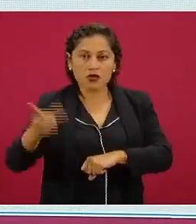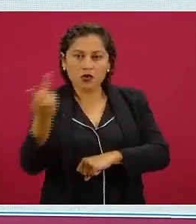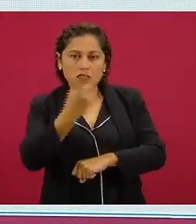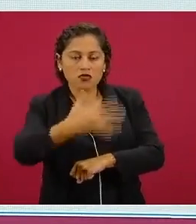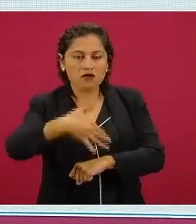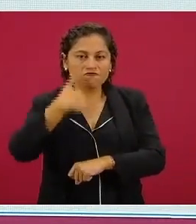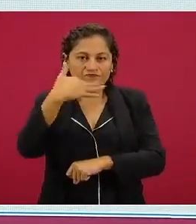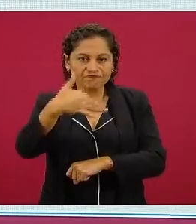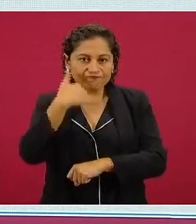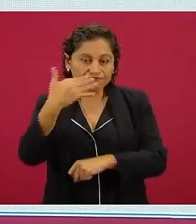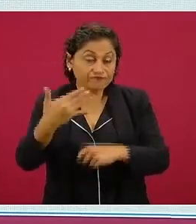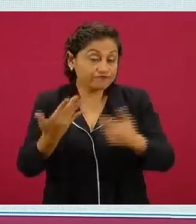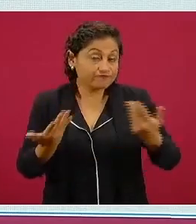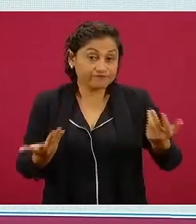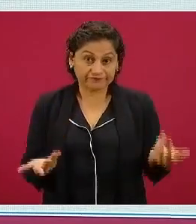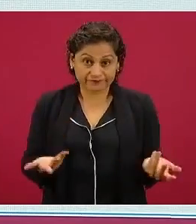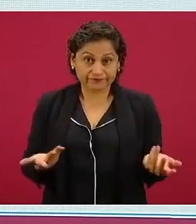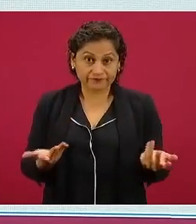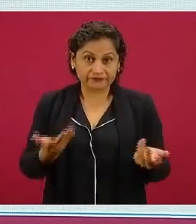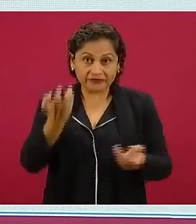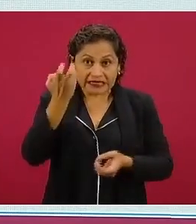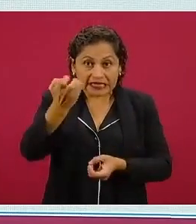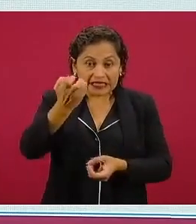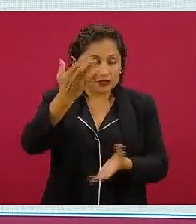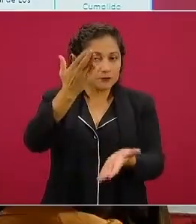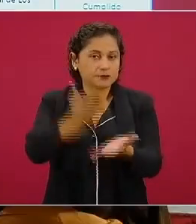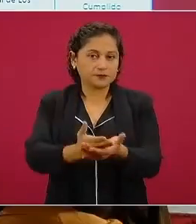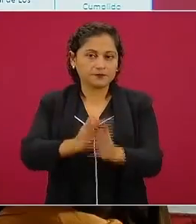entonces ya eso se terminó